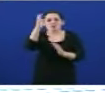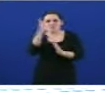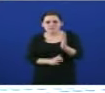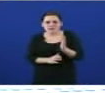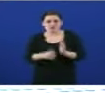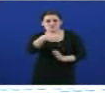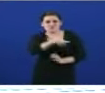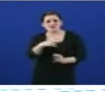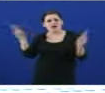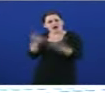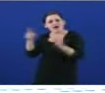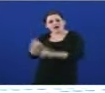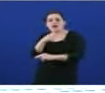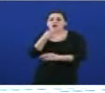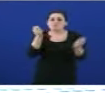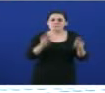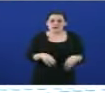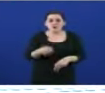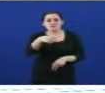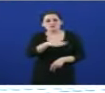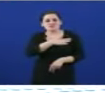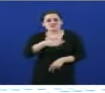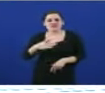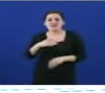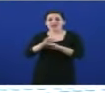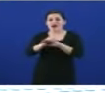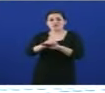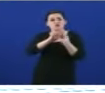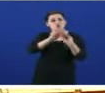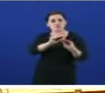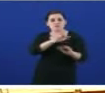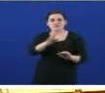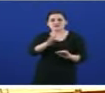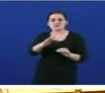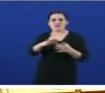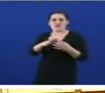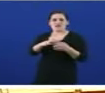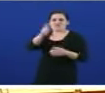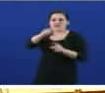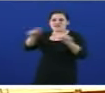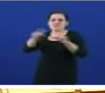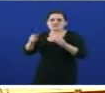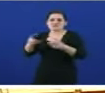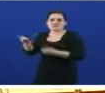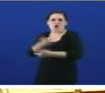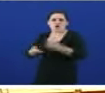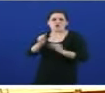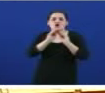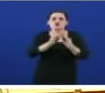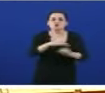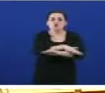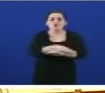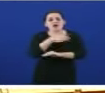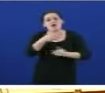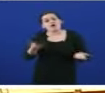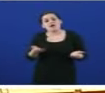sectarismo a vontade de agradar e de compracer os seus amigos e os seus patrocinadores leva a que Galiza perdo liderado en materia